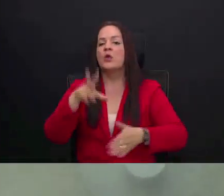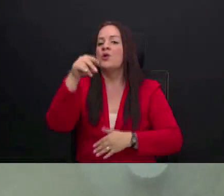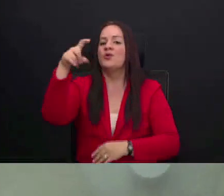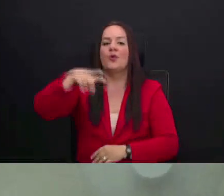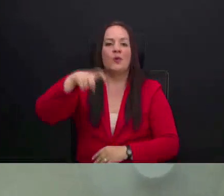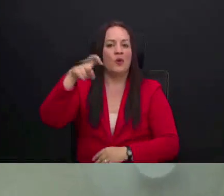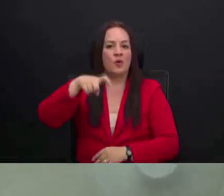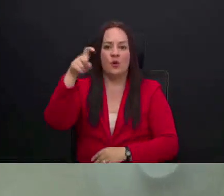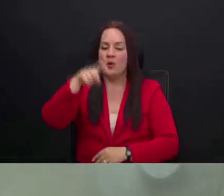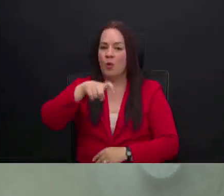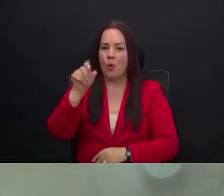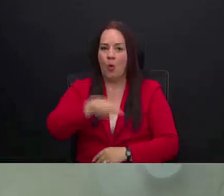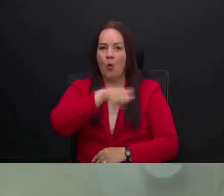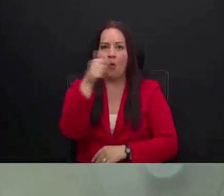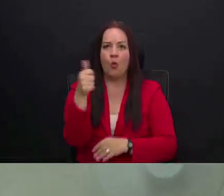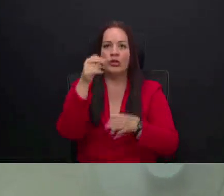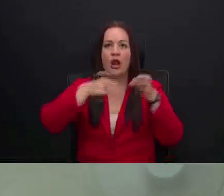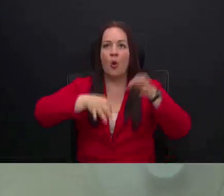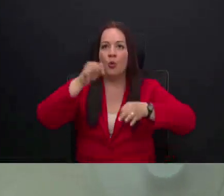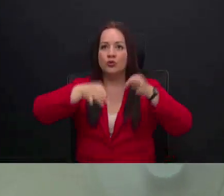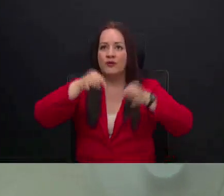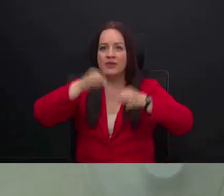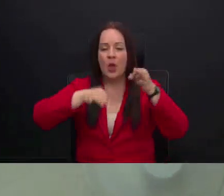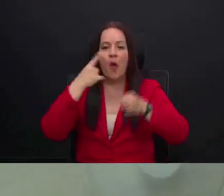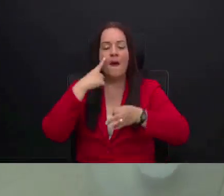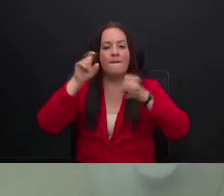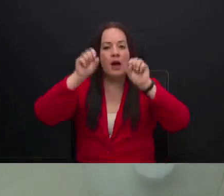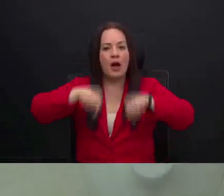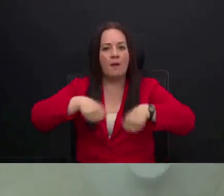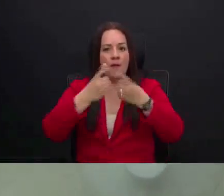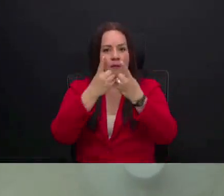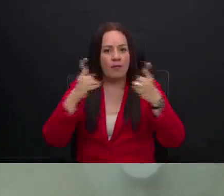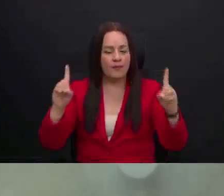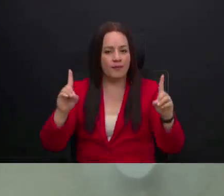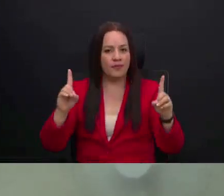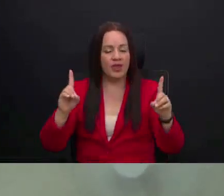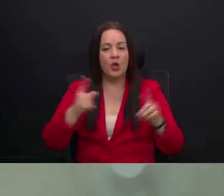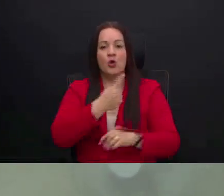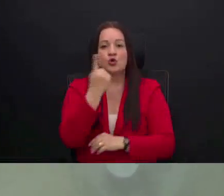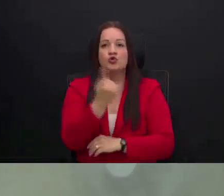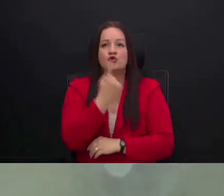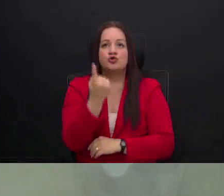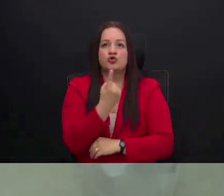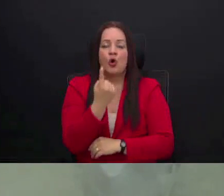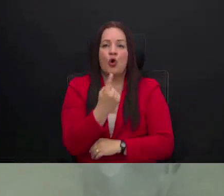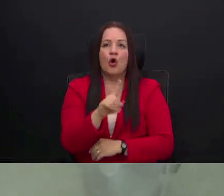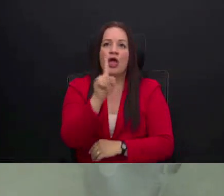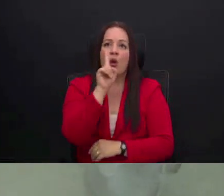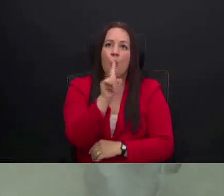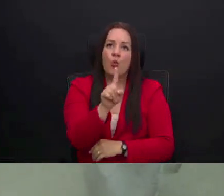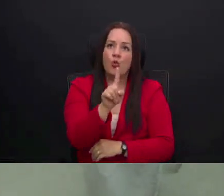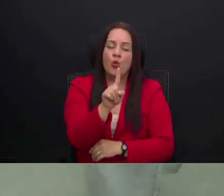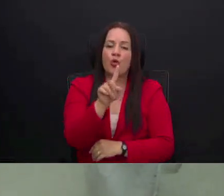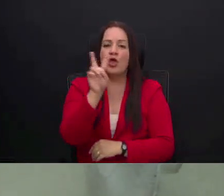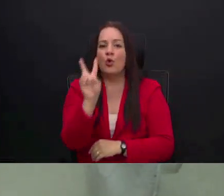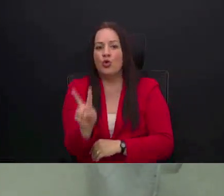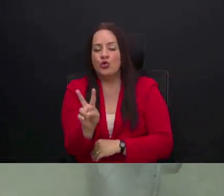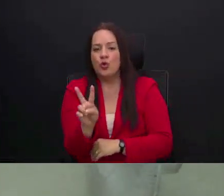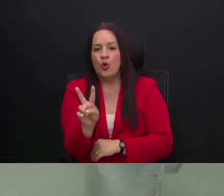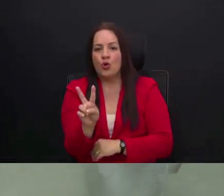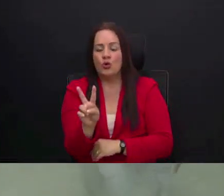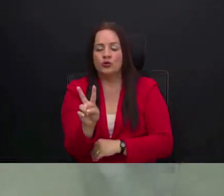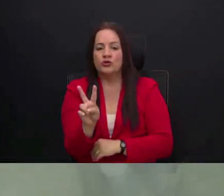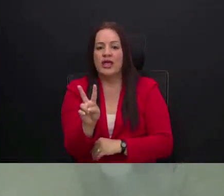necesitará ninguna otra justificación para divorciarse. Solamente que uno de los dos alegue